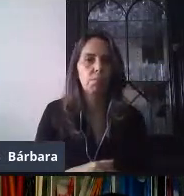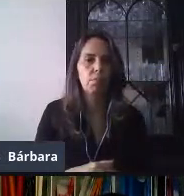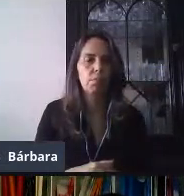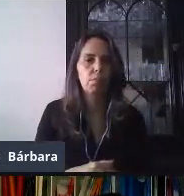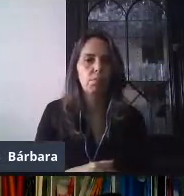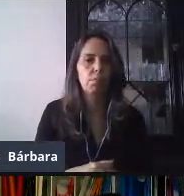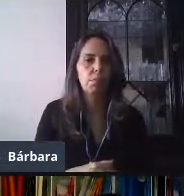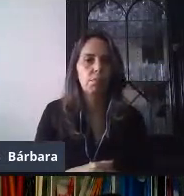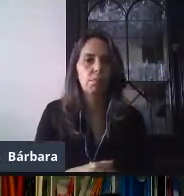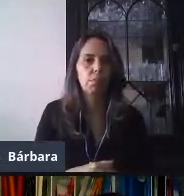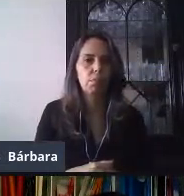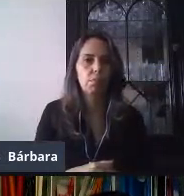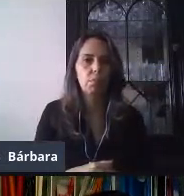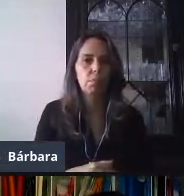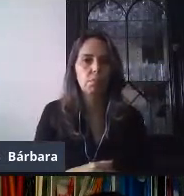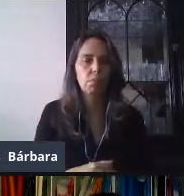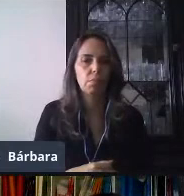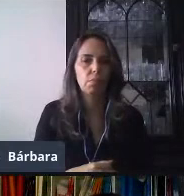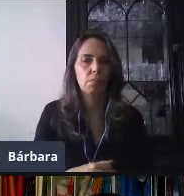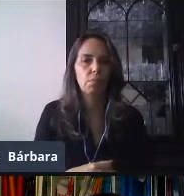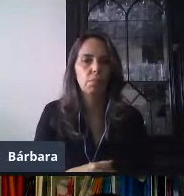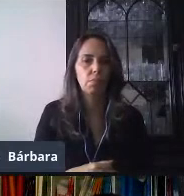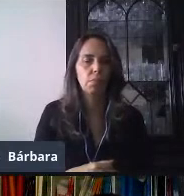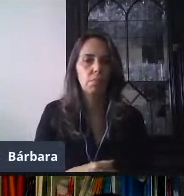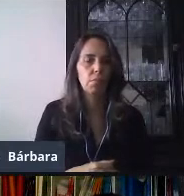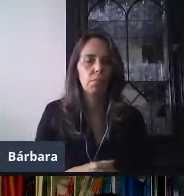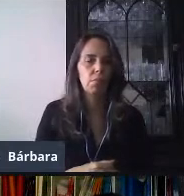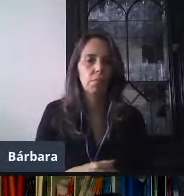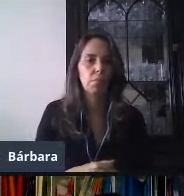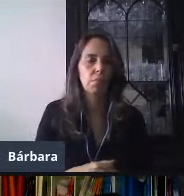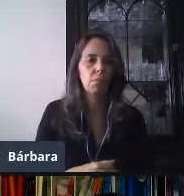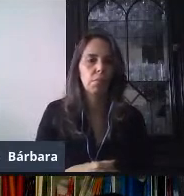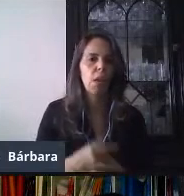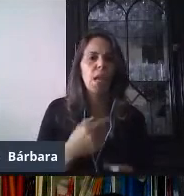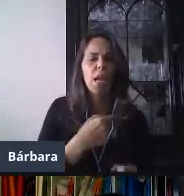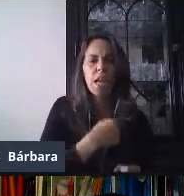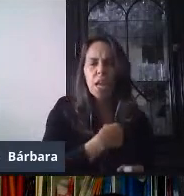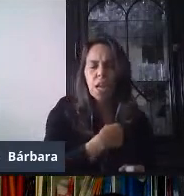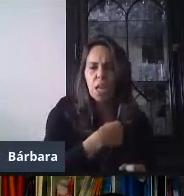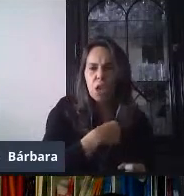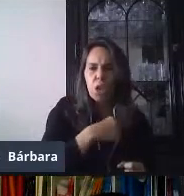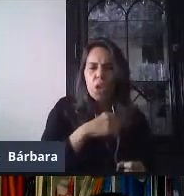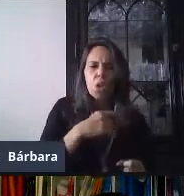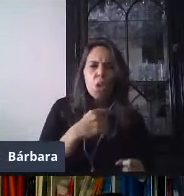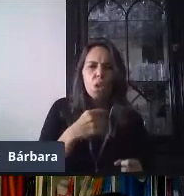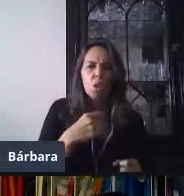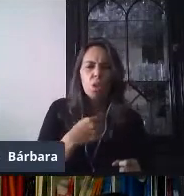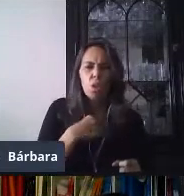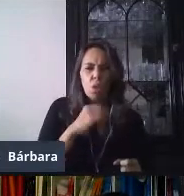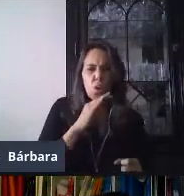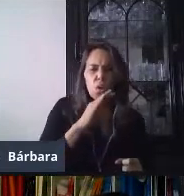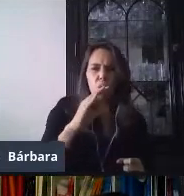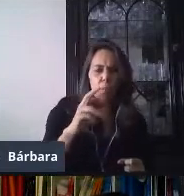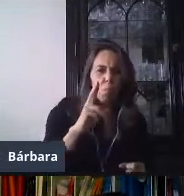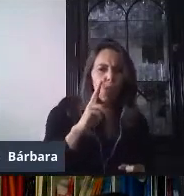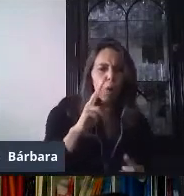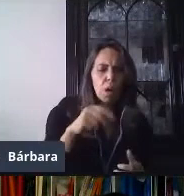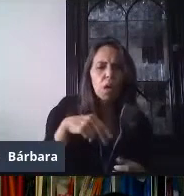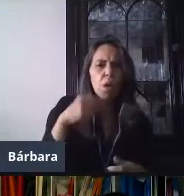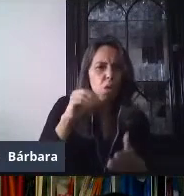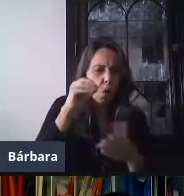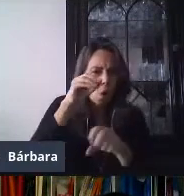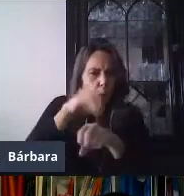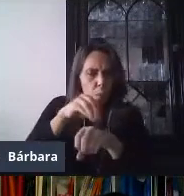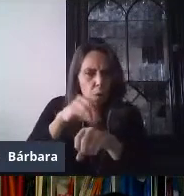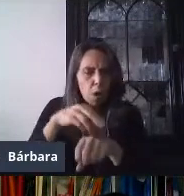desde mi formulario poner la opción de nombre, porque quiero saber quién me lo está contestando. Y, pues, de entrada,